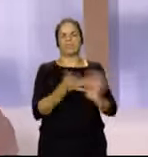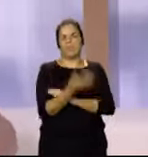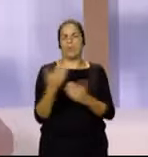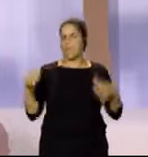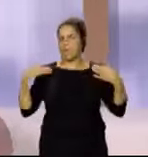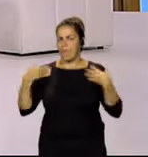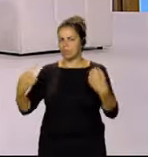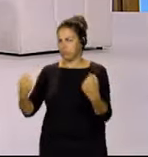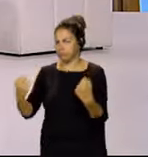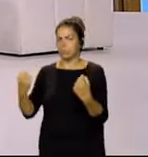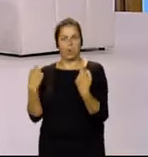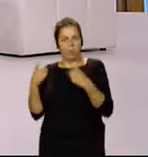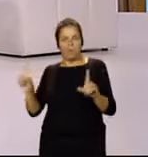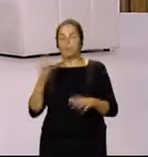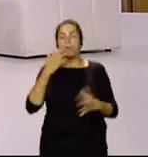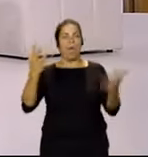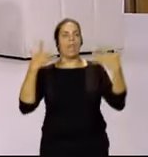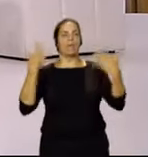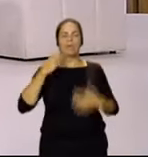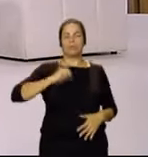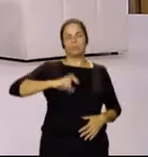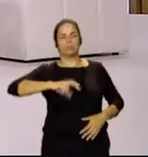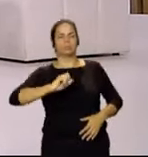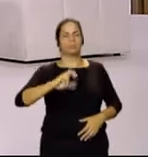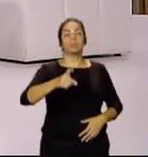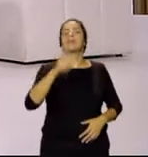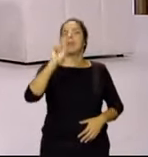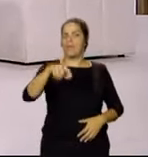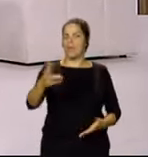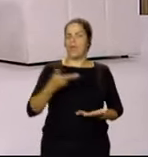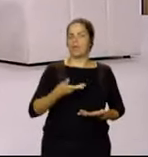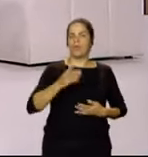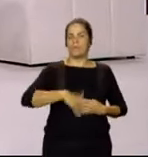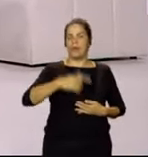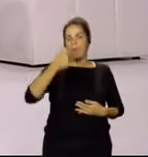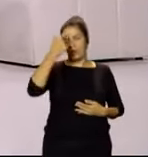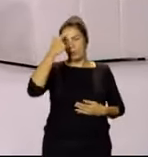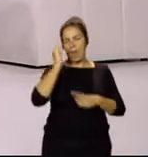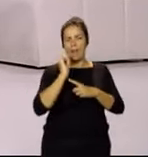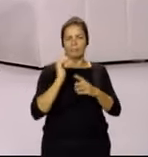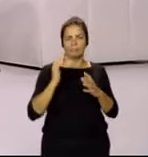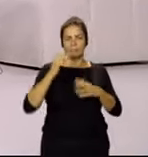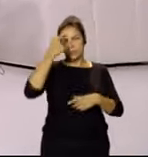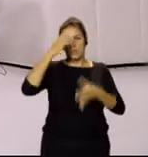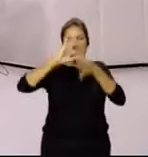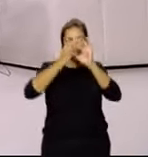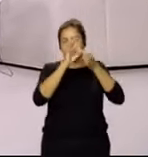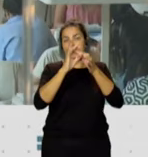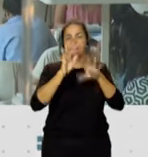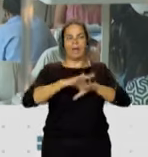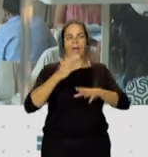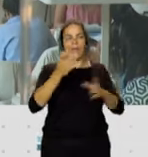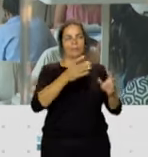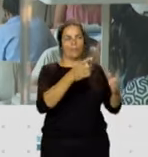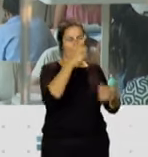sino más bien al aire libre, a caminar a buen paso, ayuda también a generar factores de crecimiento nervioso para consolidar el aprendizaje. Si